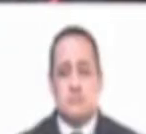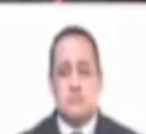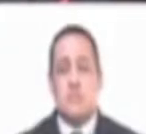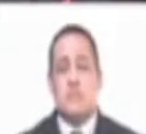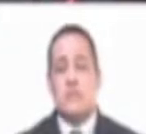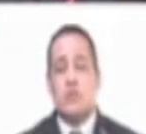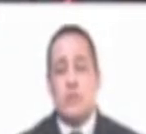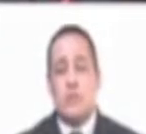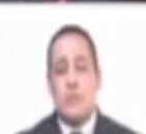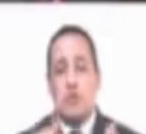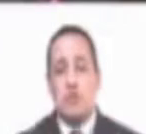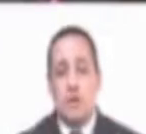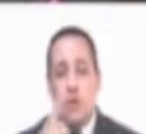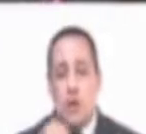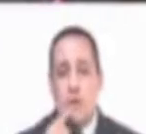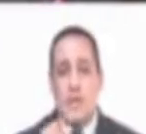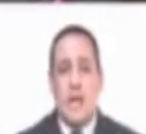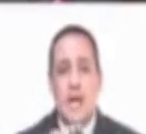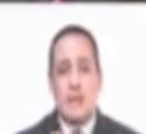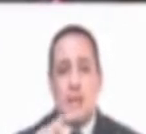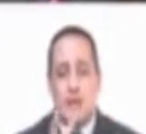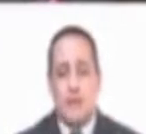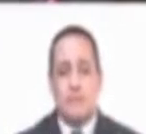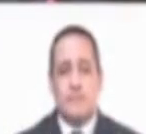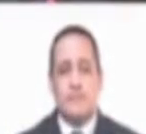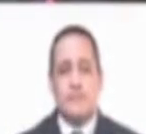Segunda pregunta, Brian Matías de ATV